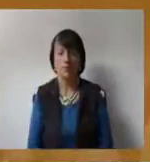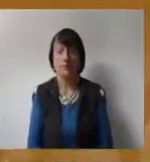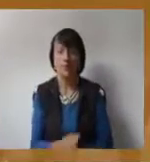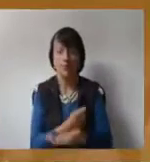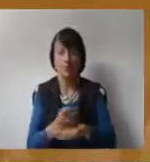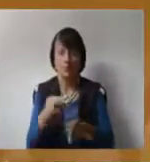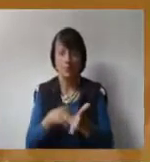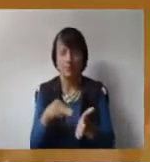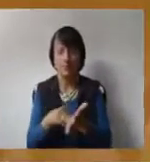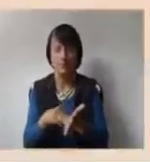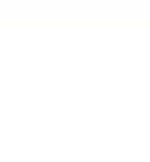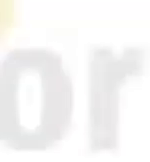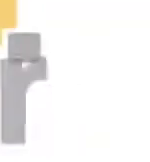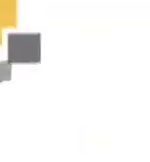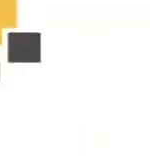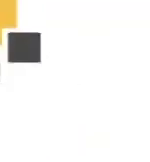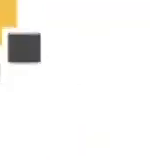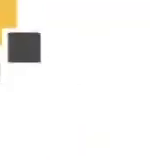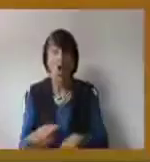y Lecuna, gobierno de Miranda.